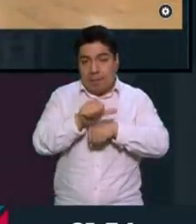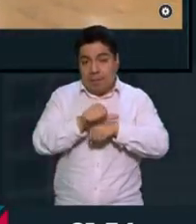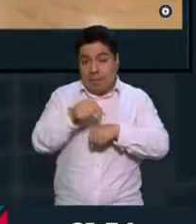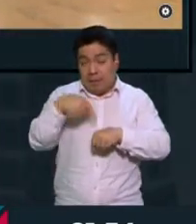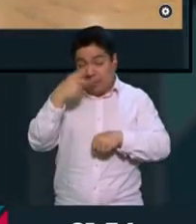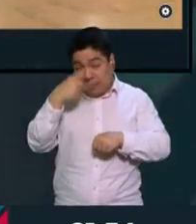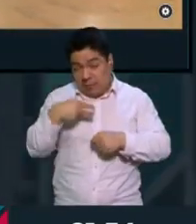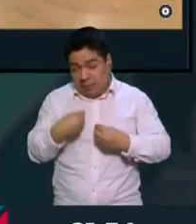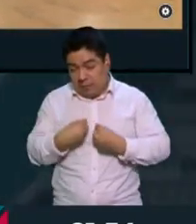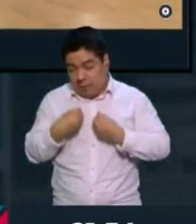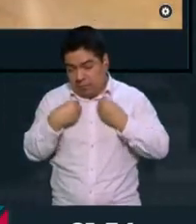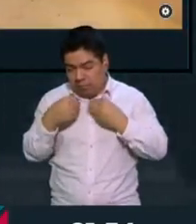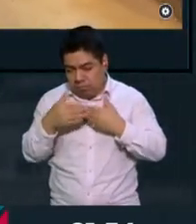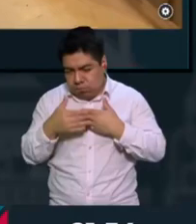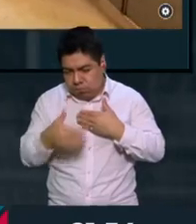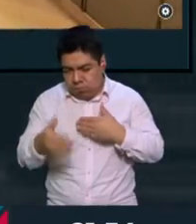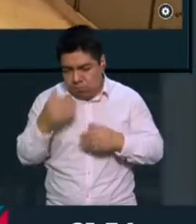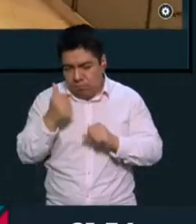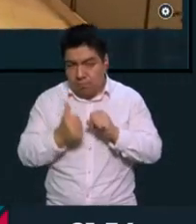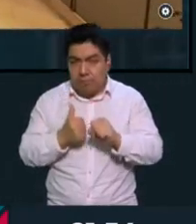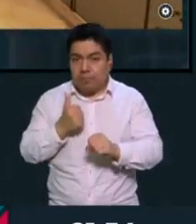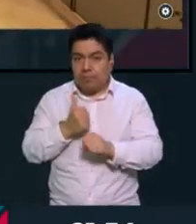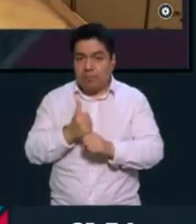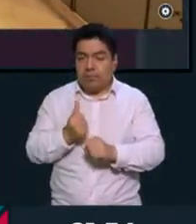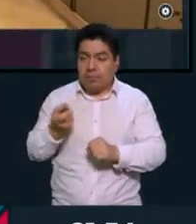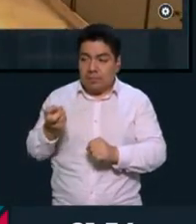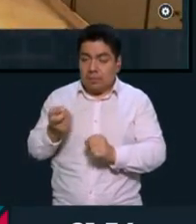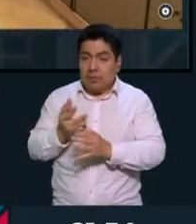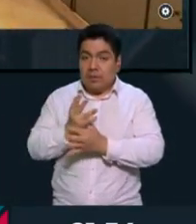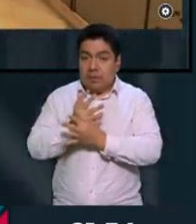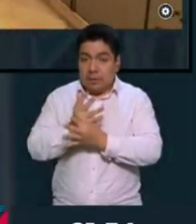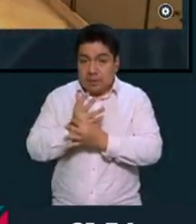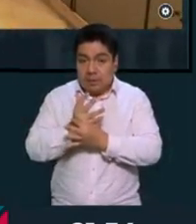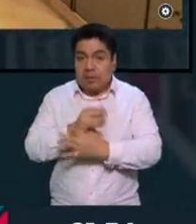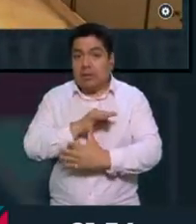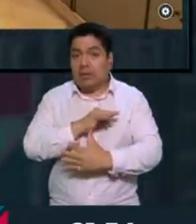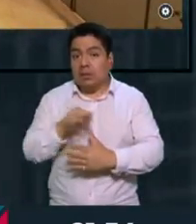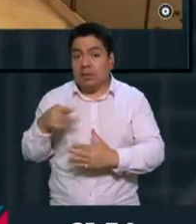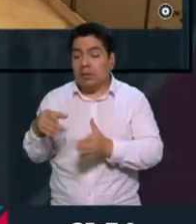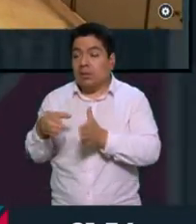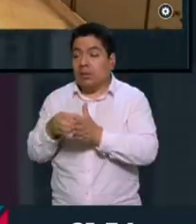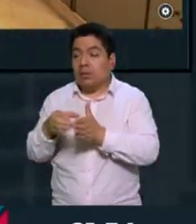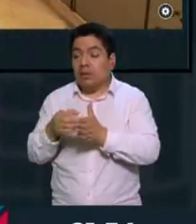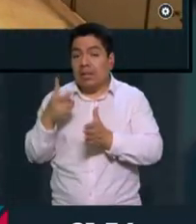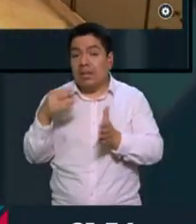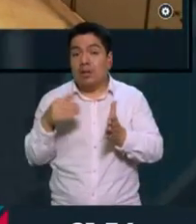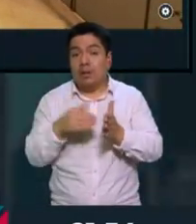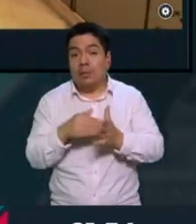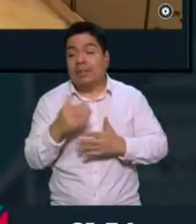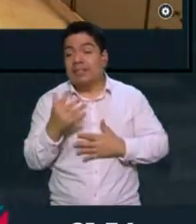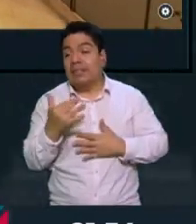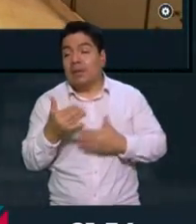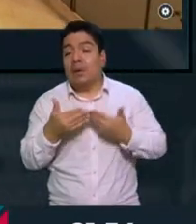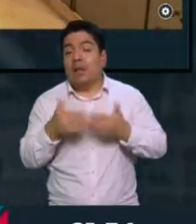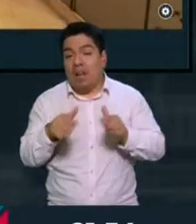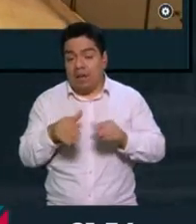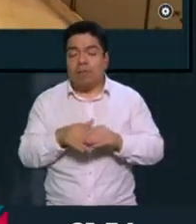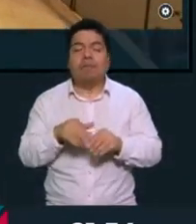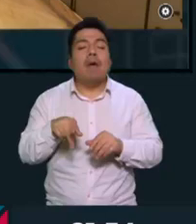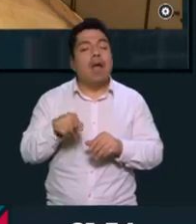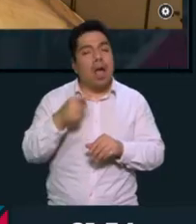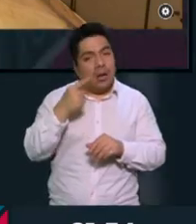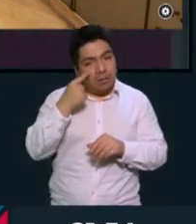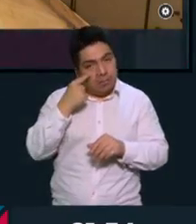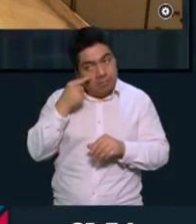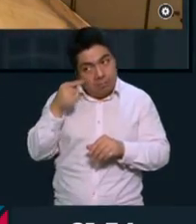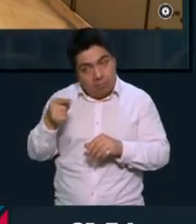tantísimos años en nuestro país. Él dijo que se podía abrir su caja en 2050 y eso está muy interesante porque